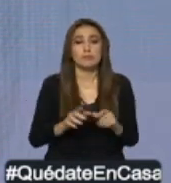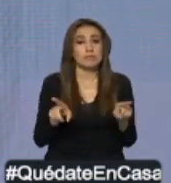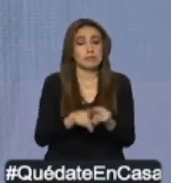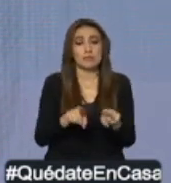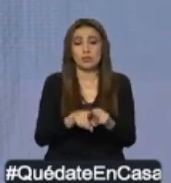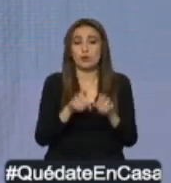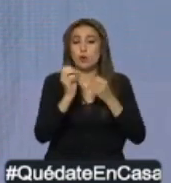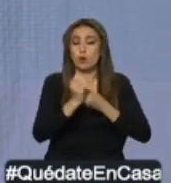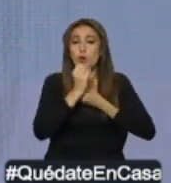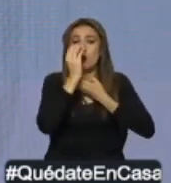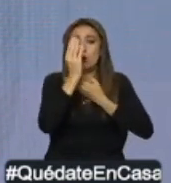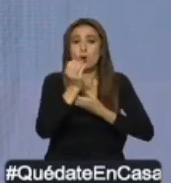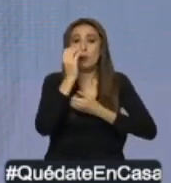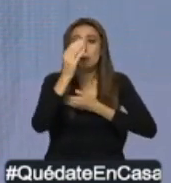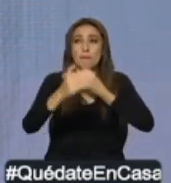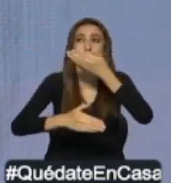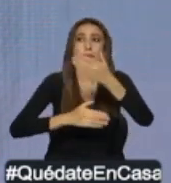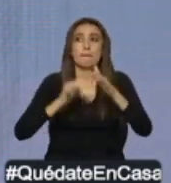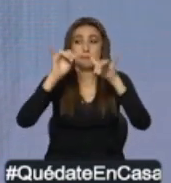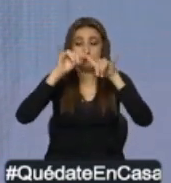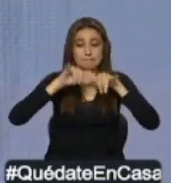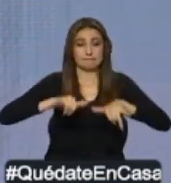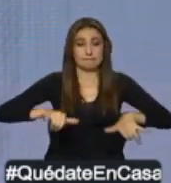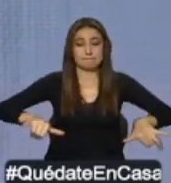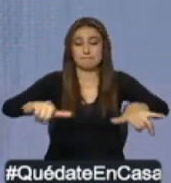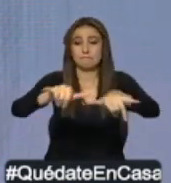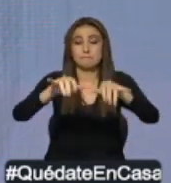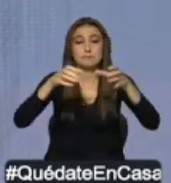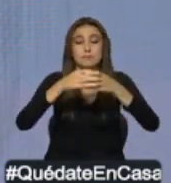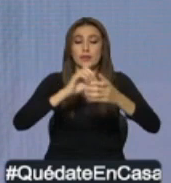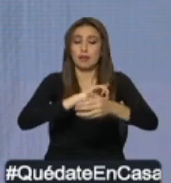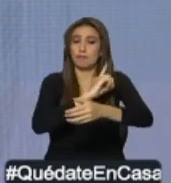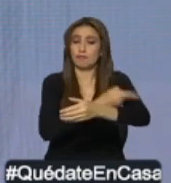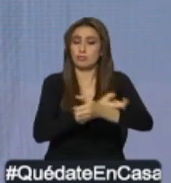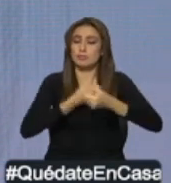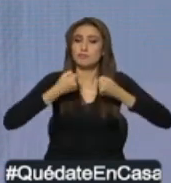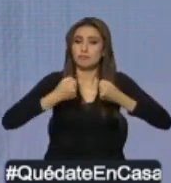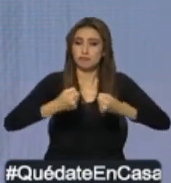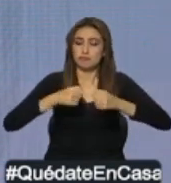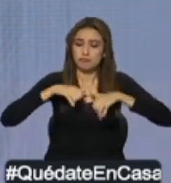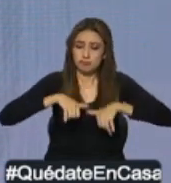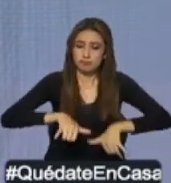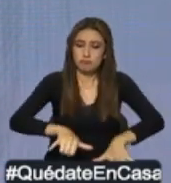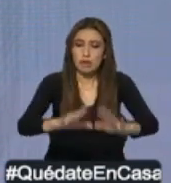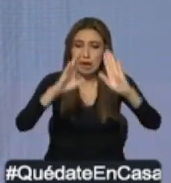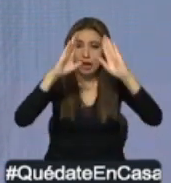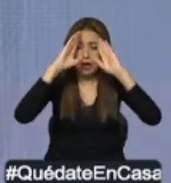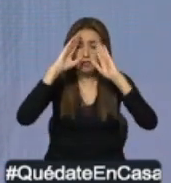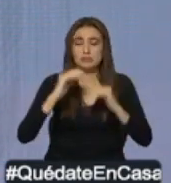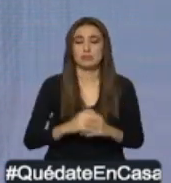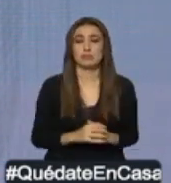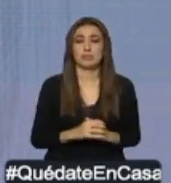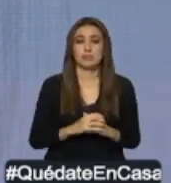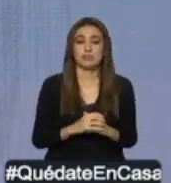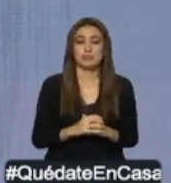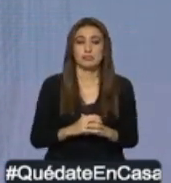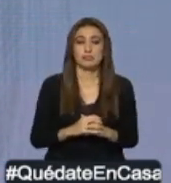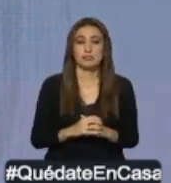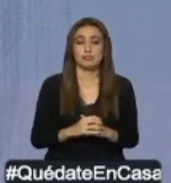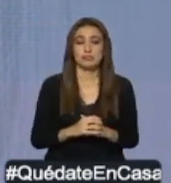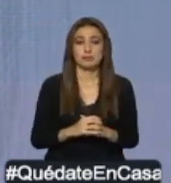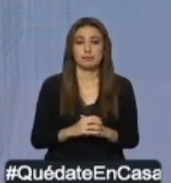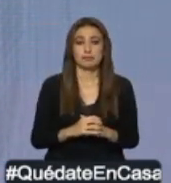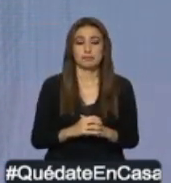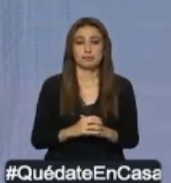predisposición para continuar con determinación, con valentía, con entrega en la lucha contra el virus. Un